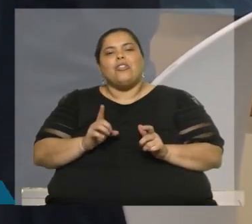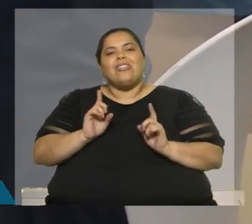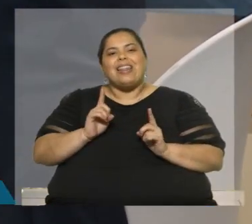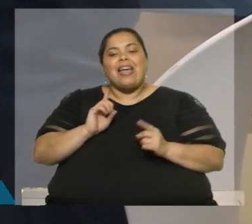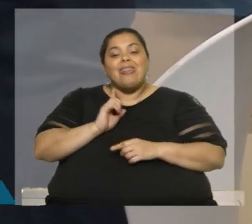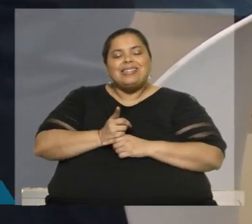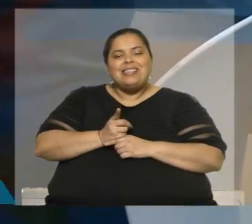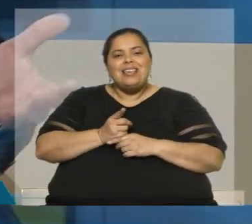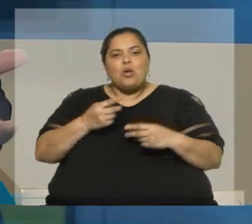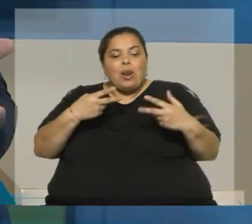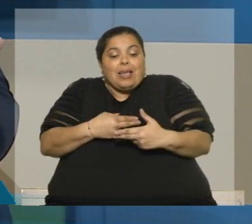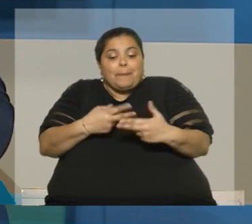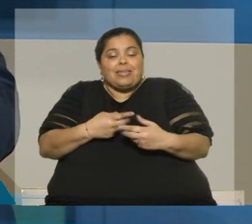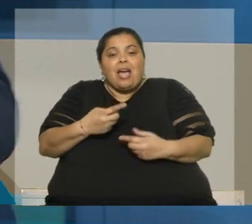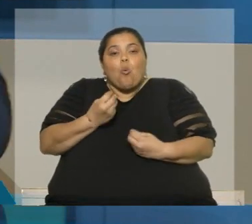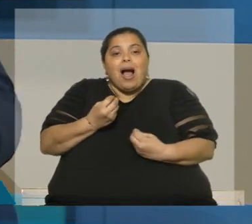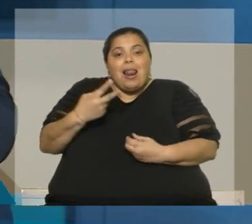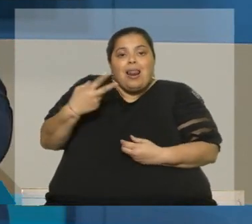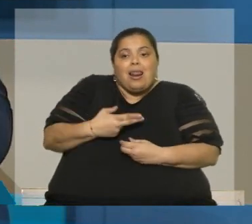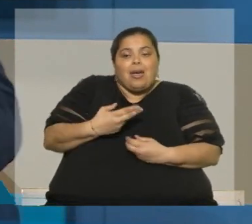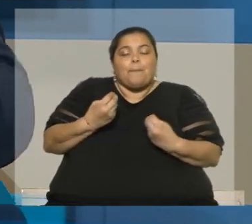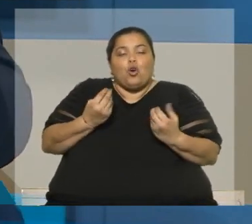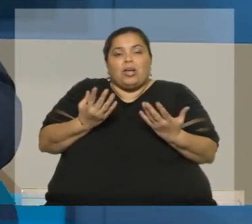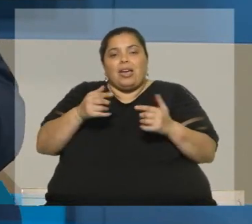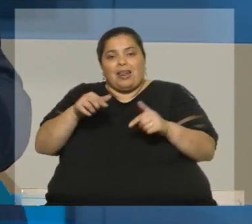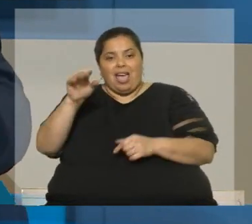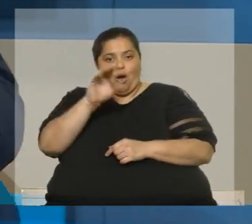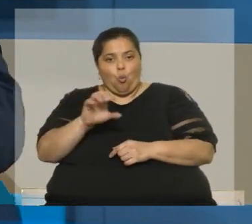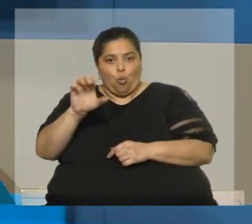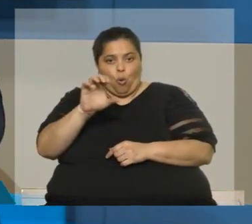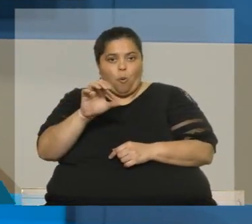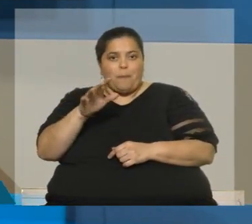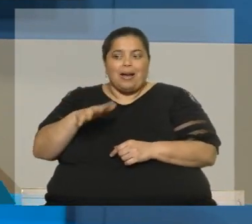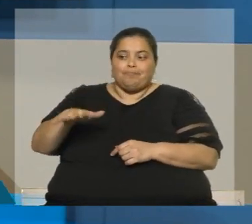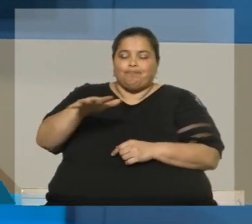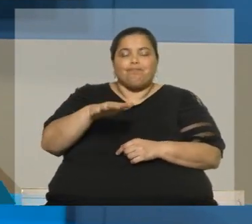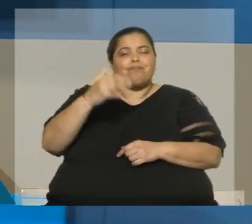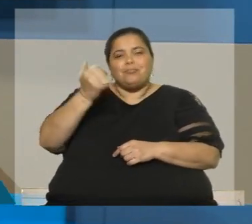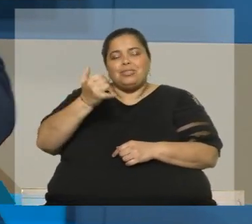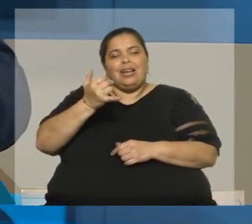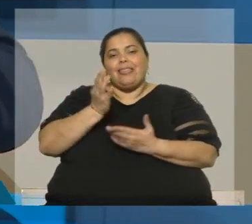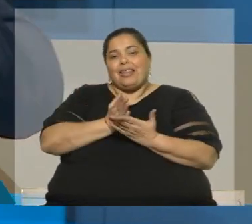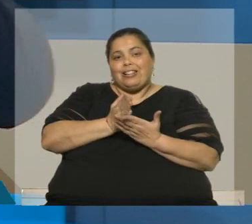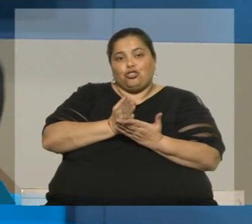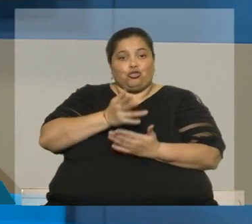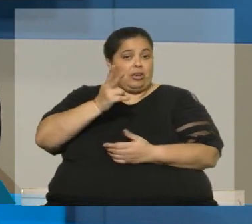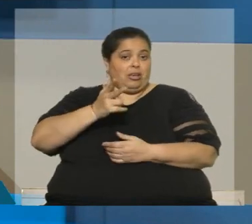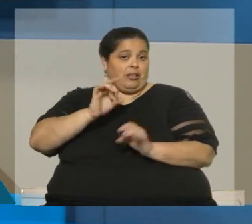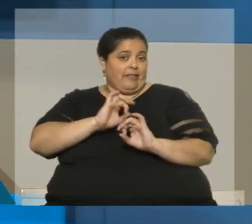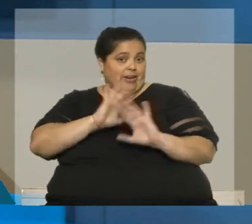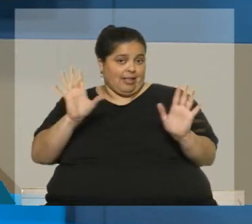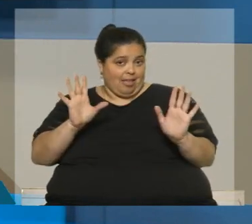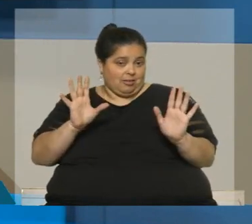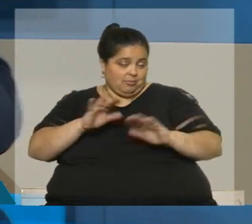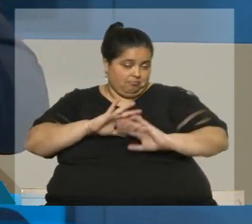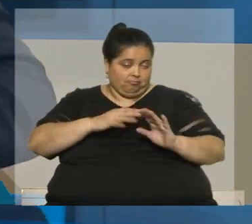en el fondo lo que tenemos que... A ver, ahí en Europa hay algo que... O sea, Europa es un espacio de derechos y libertades con todos los grises